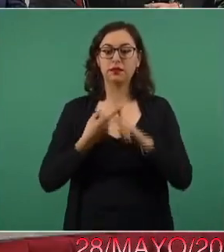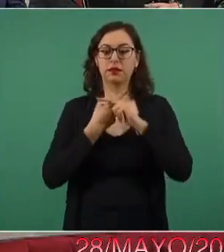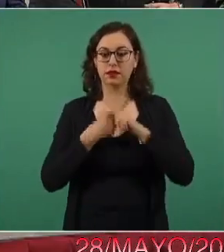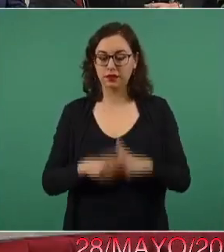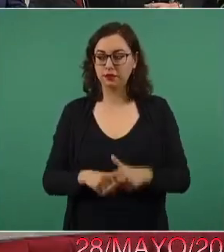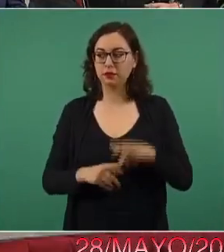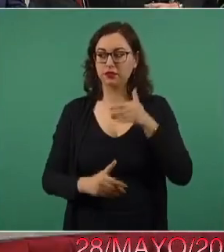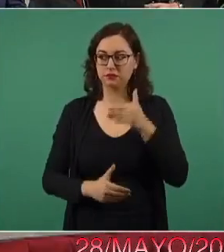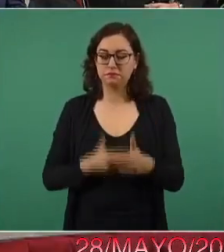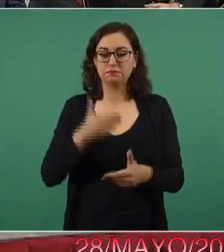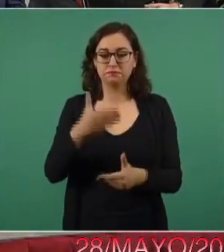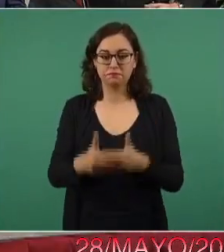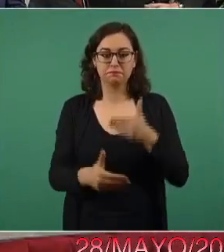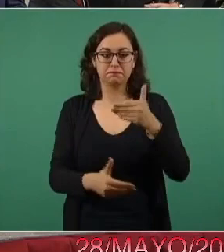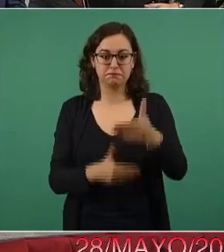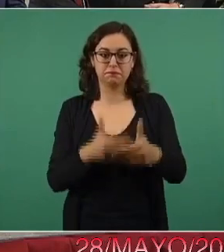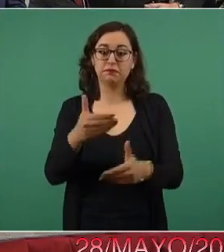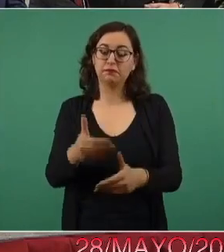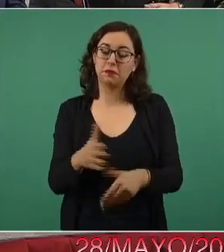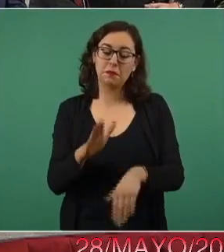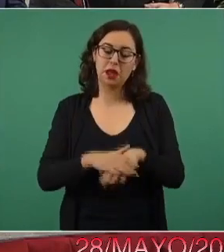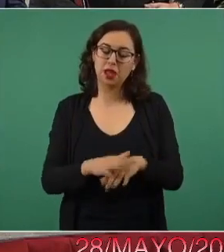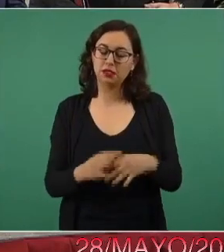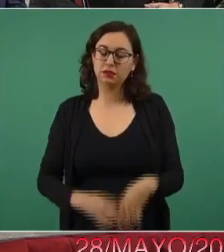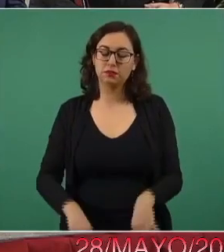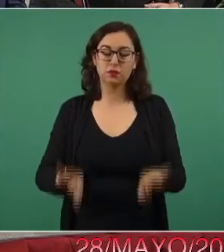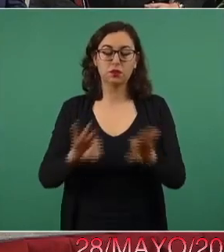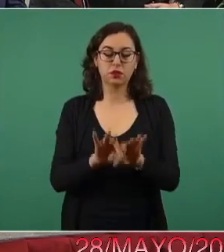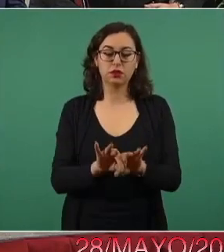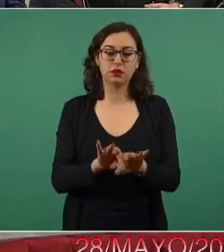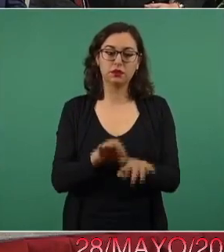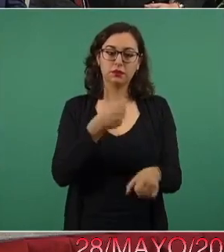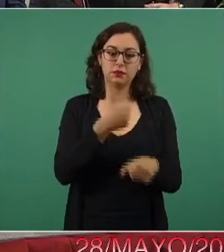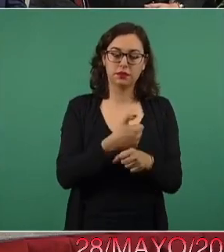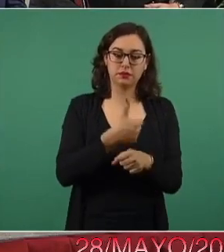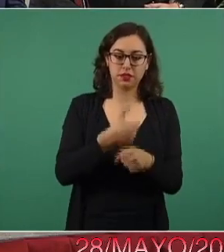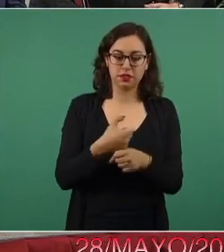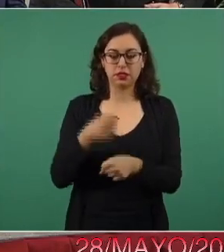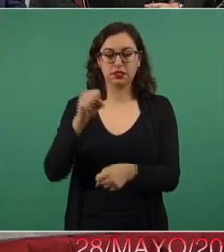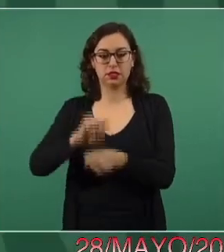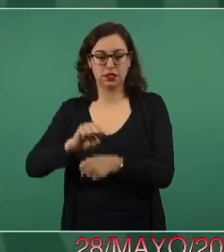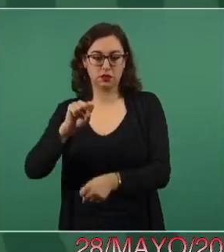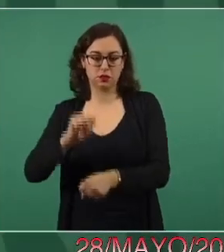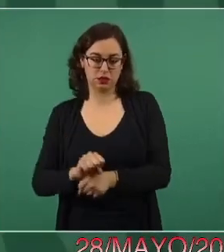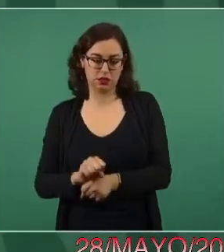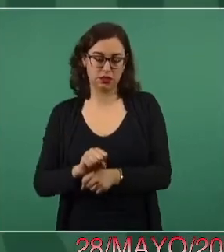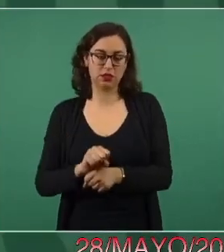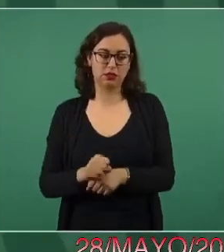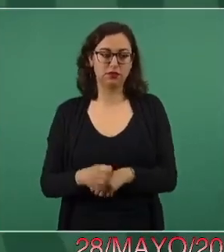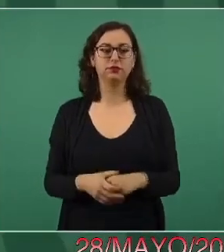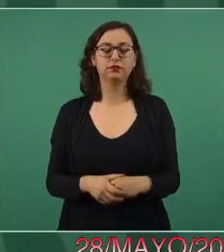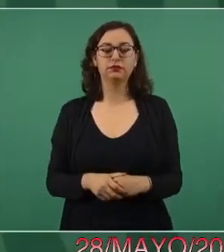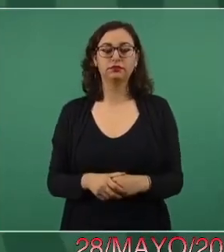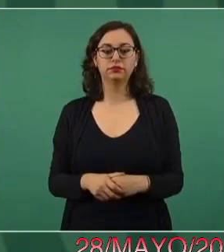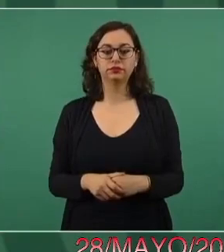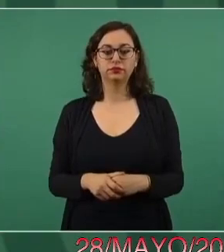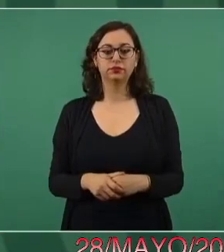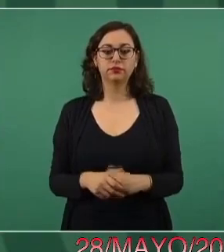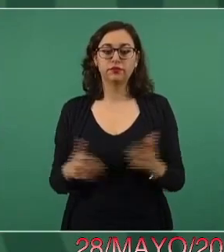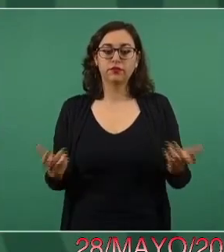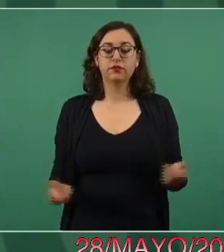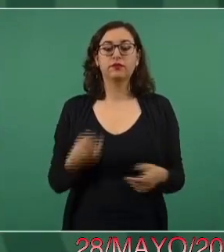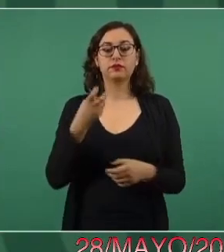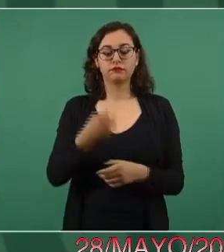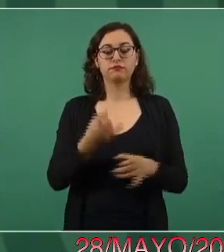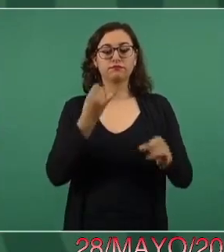presenciales, sobre todo en el nivel básico, de acuerdo al calendario escolar. Esto es lo que